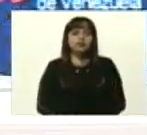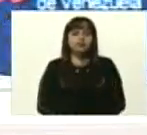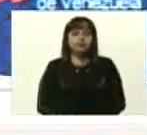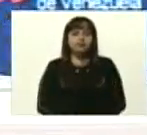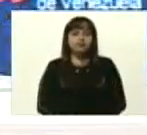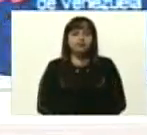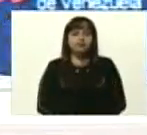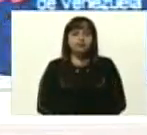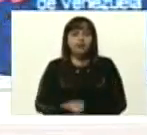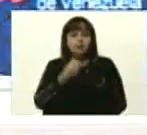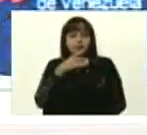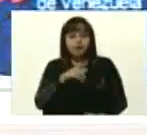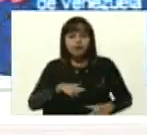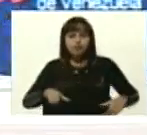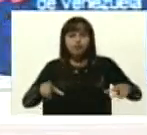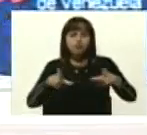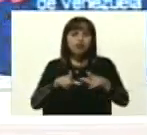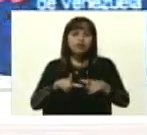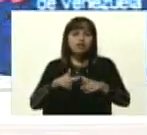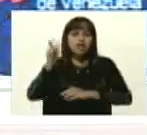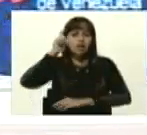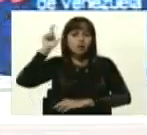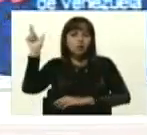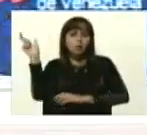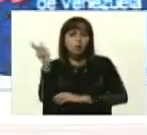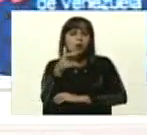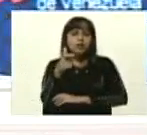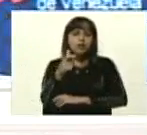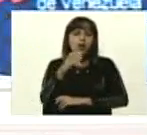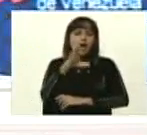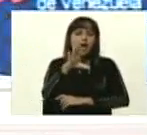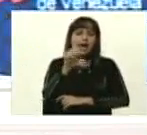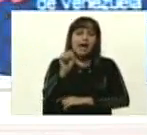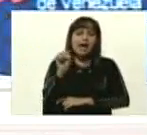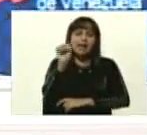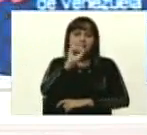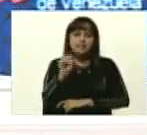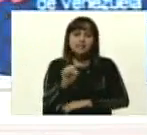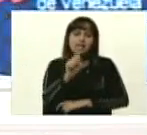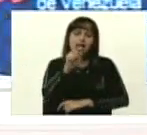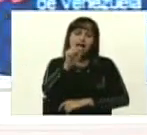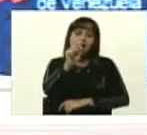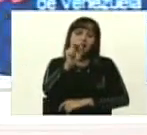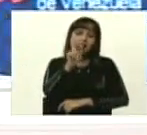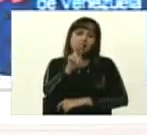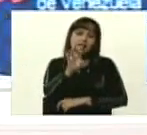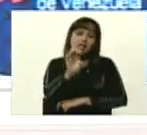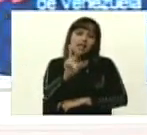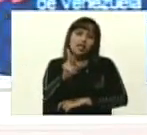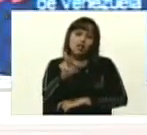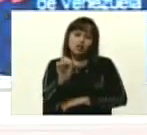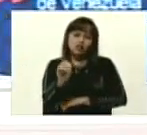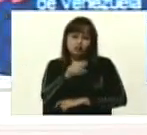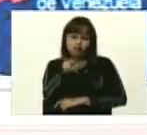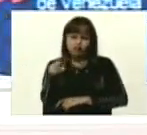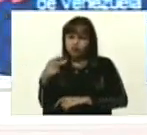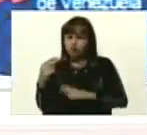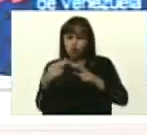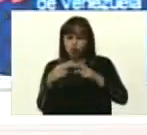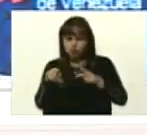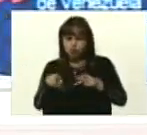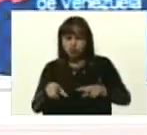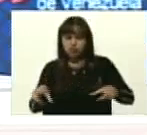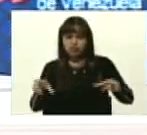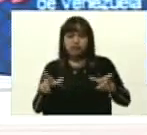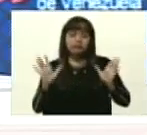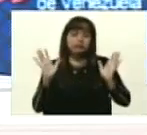Bello sector del Estado Huarico. Bellísimo sector. ¿Ustedes nos conocen El Castrero? Ay, Dios